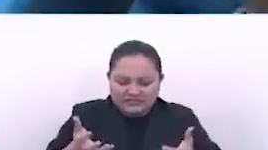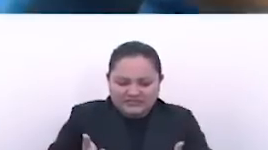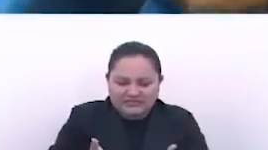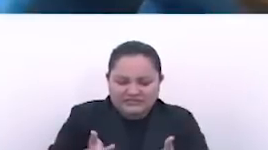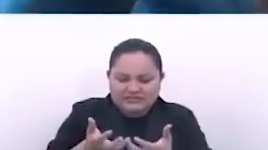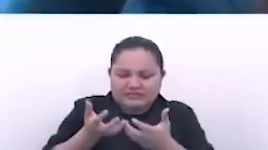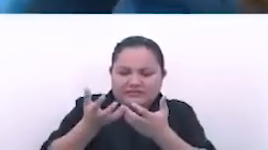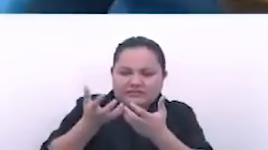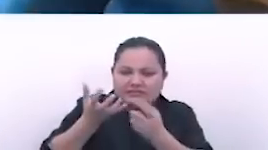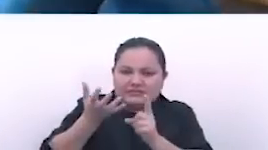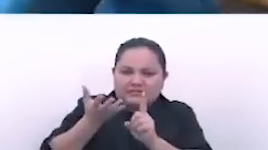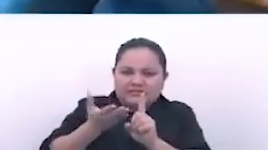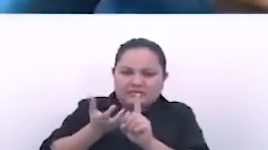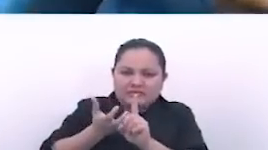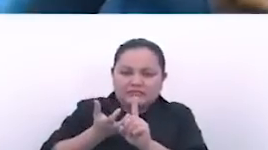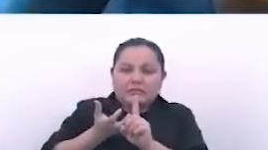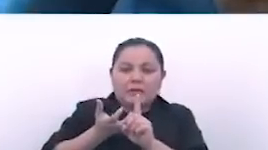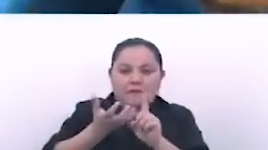empujarla y sacarla adelante.